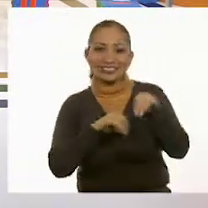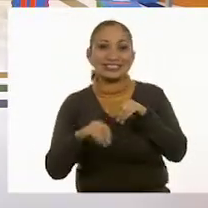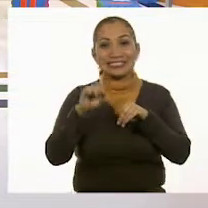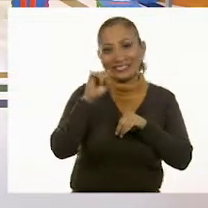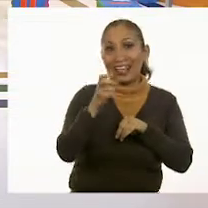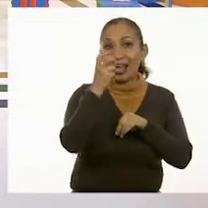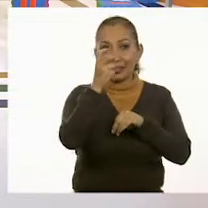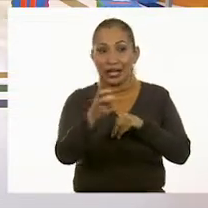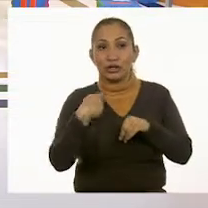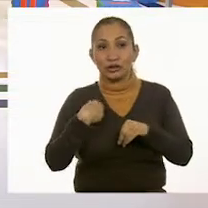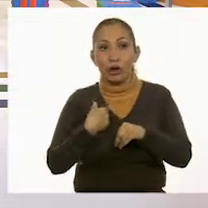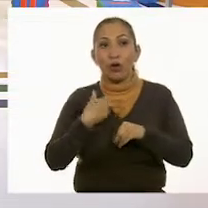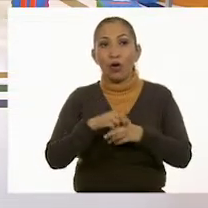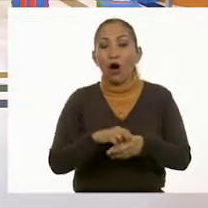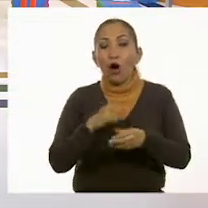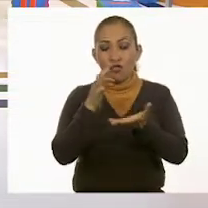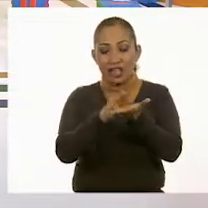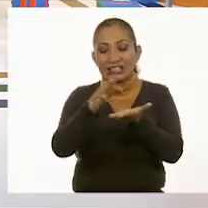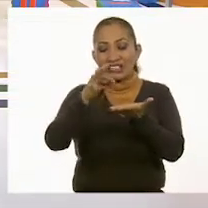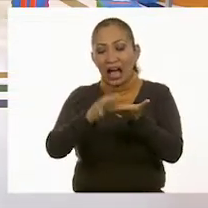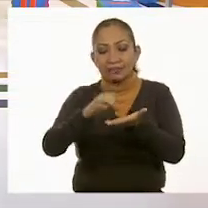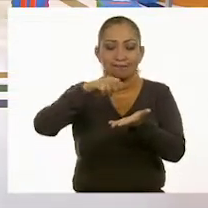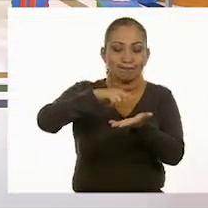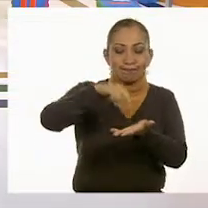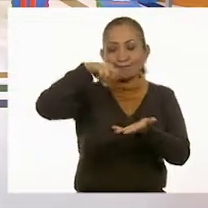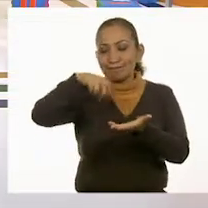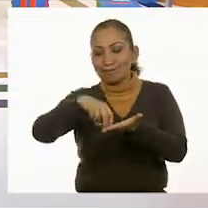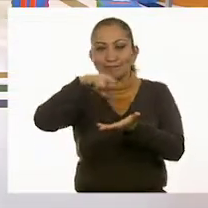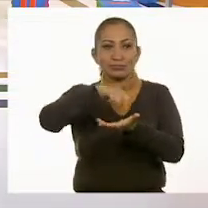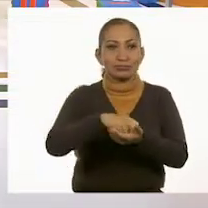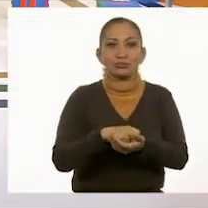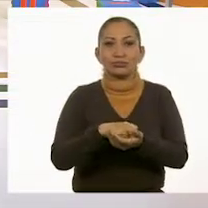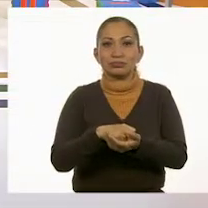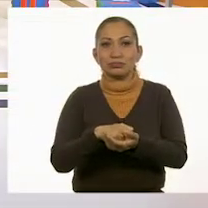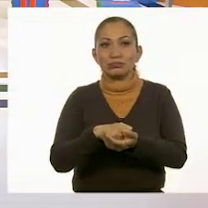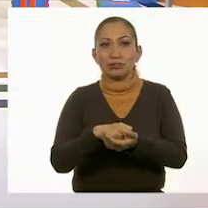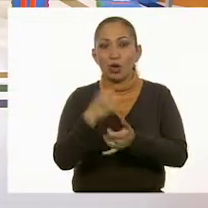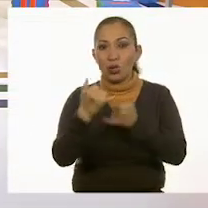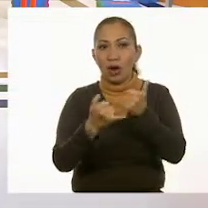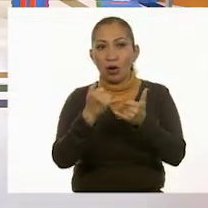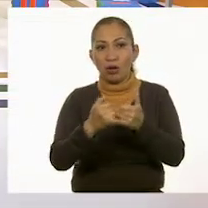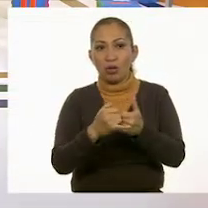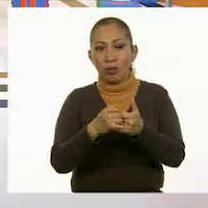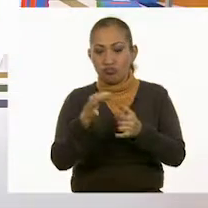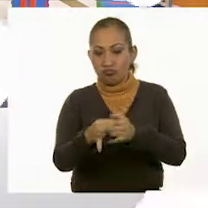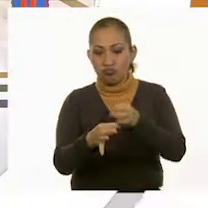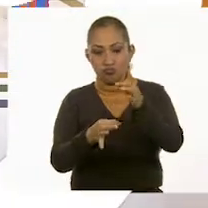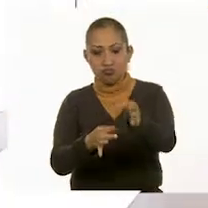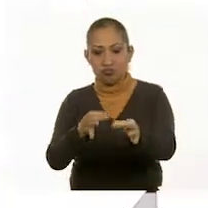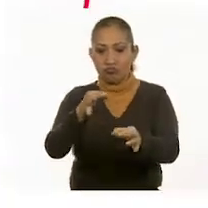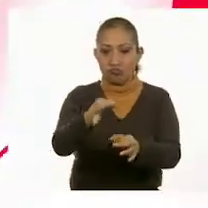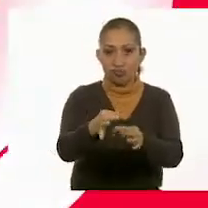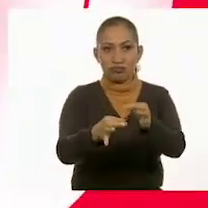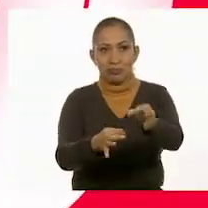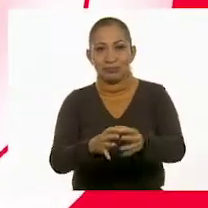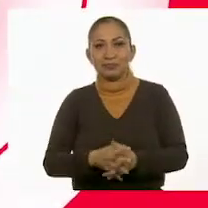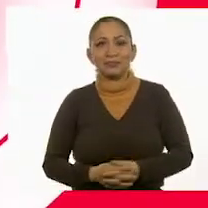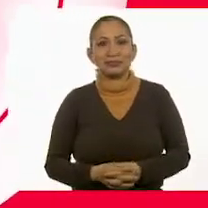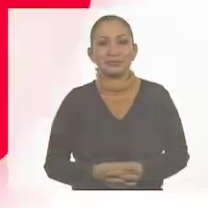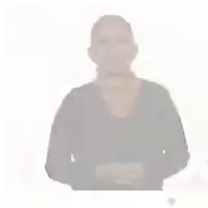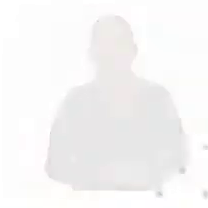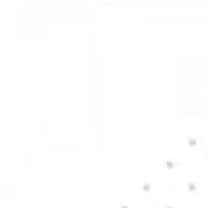exacto. Así que yo me siento como una ficha, una ficha de tal vez un tablero de juego y voy avanzando casillas. Uno, tres.